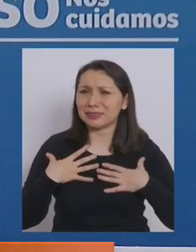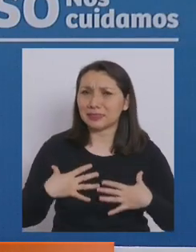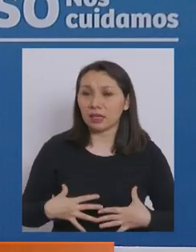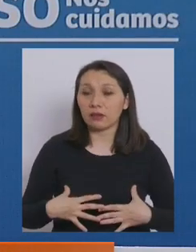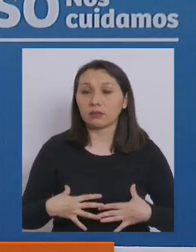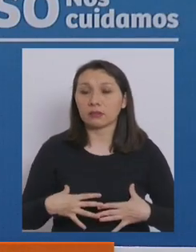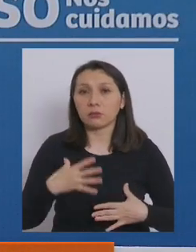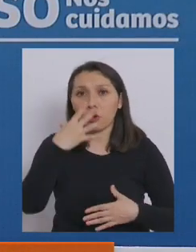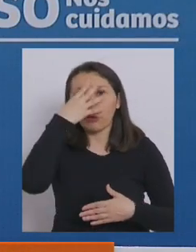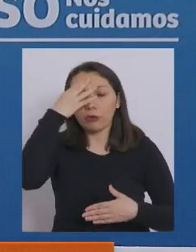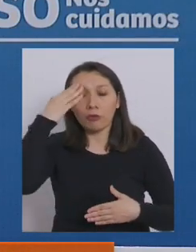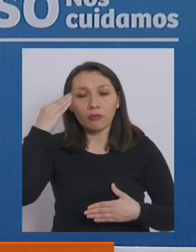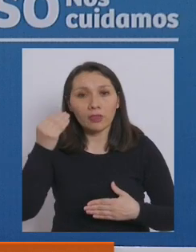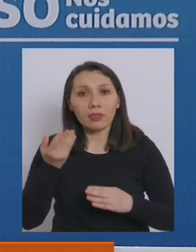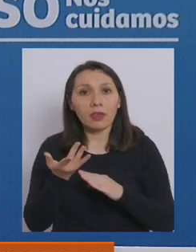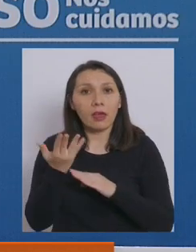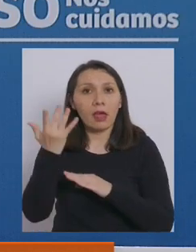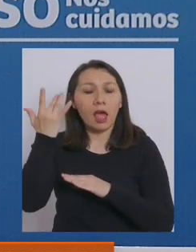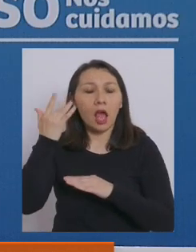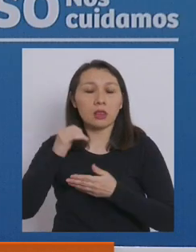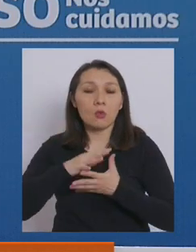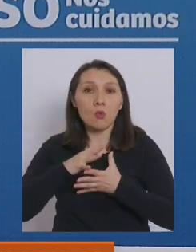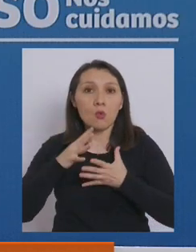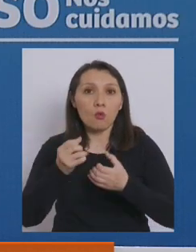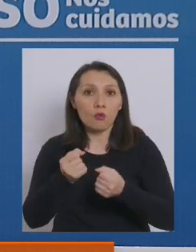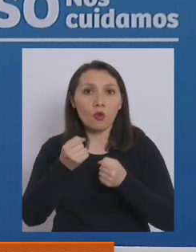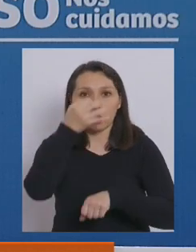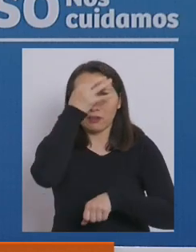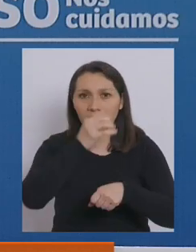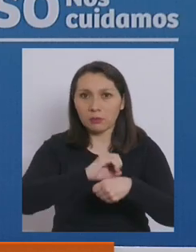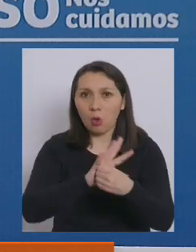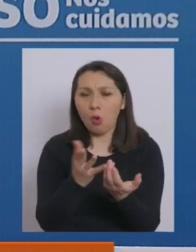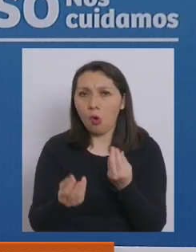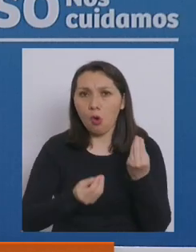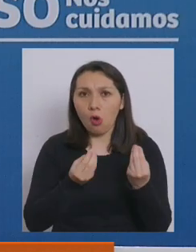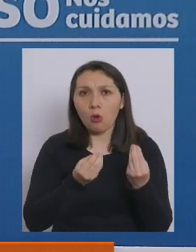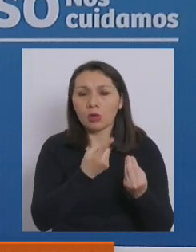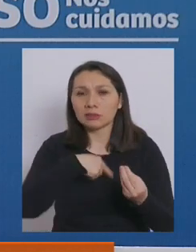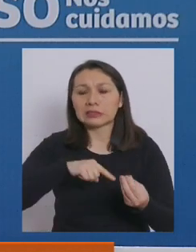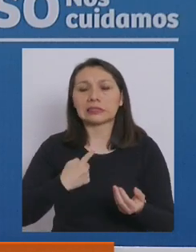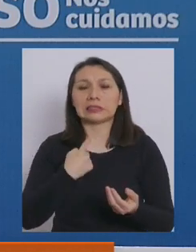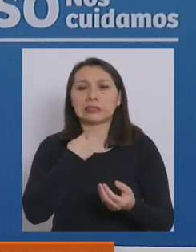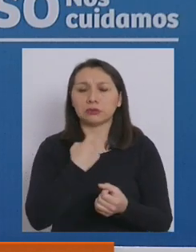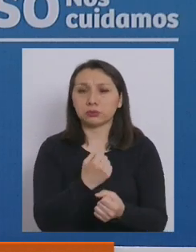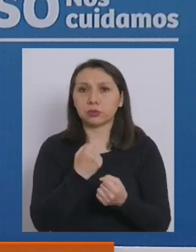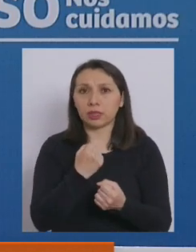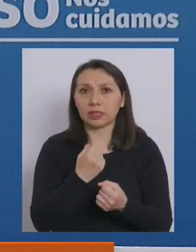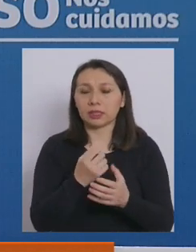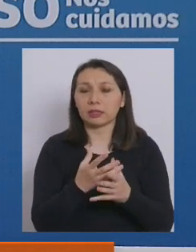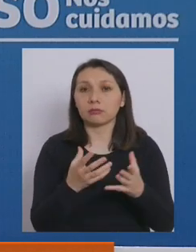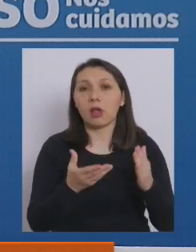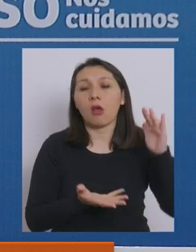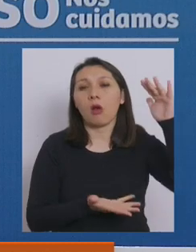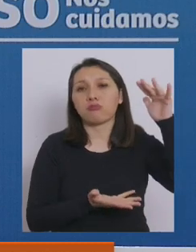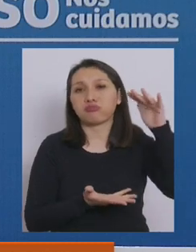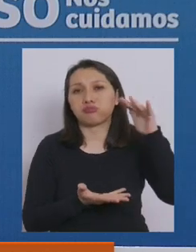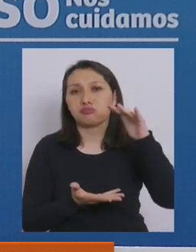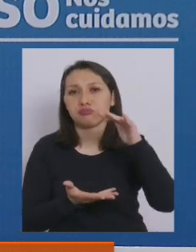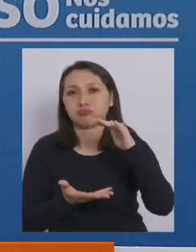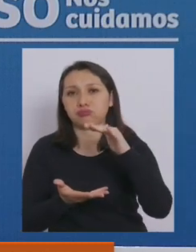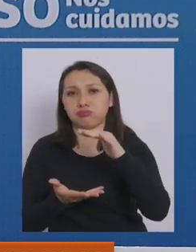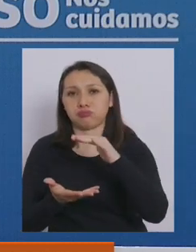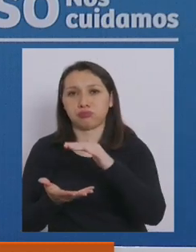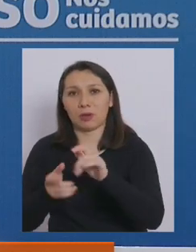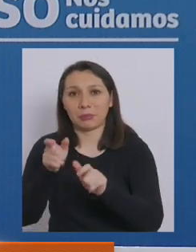Uno realmente se olvida de la magnitud de esta pandemia y cómo nos afectó tanto. Con esta